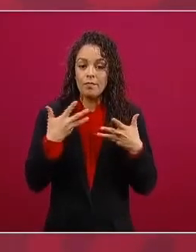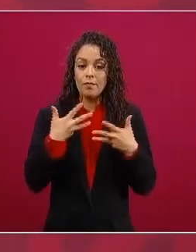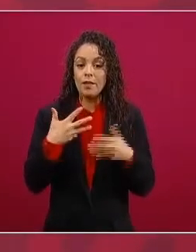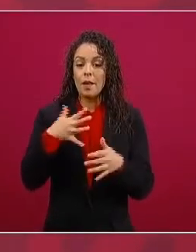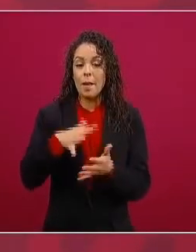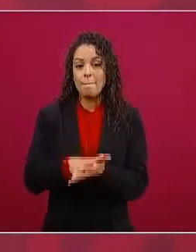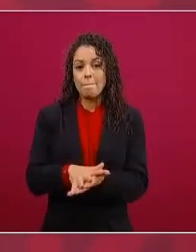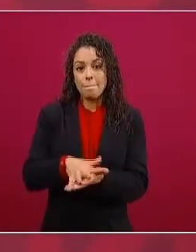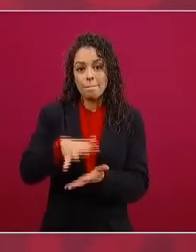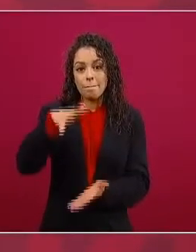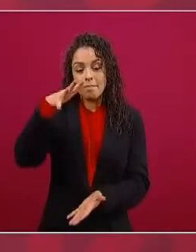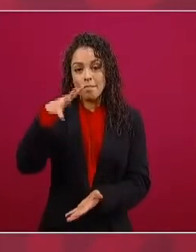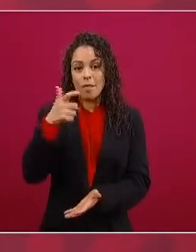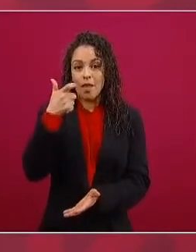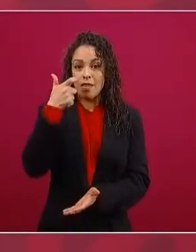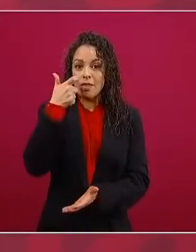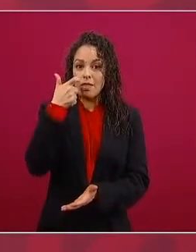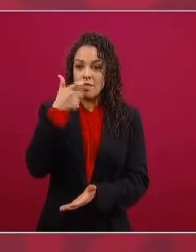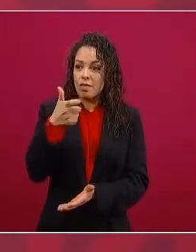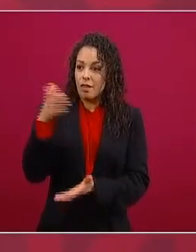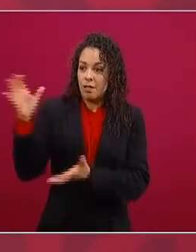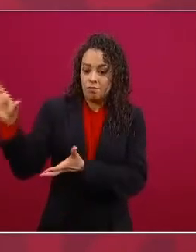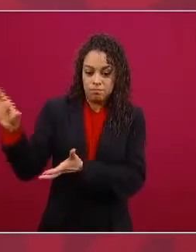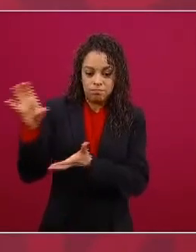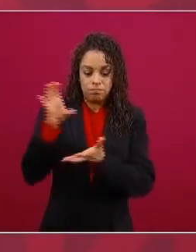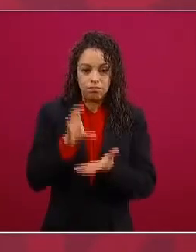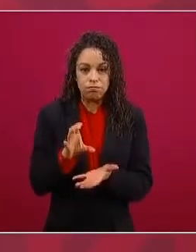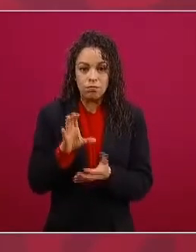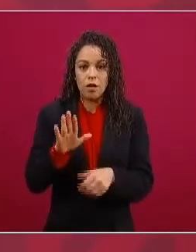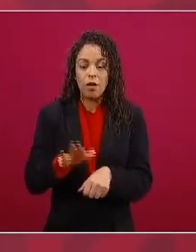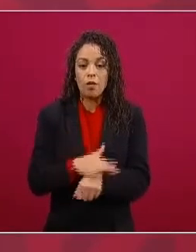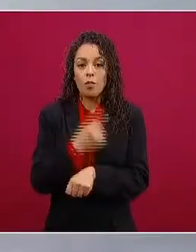por venta de petróleo al extranjero